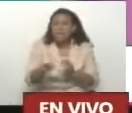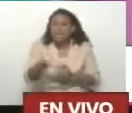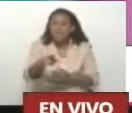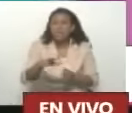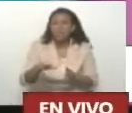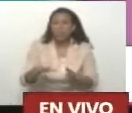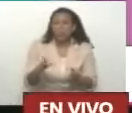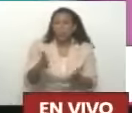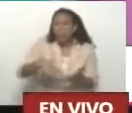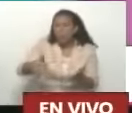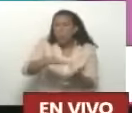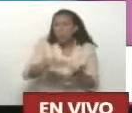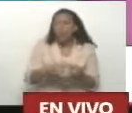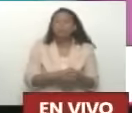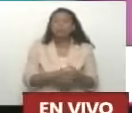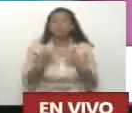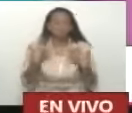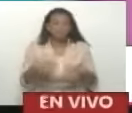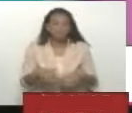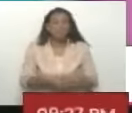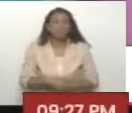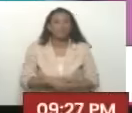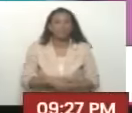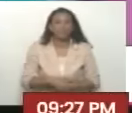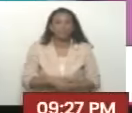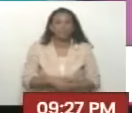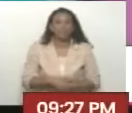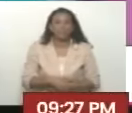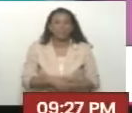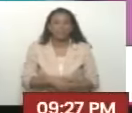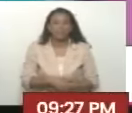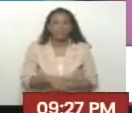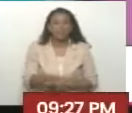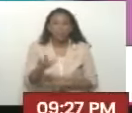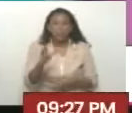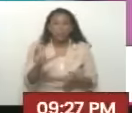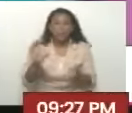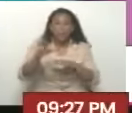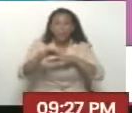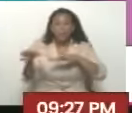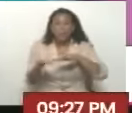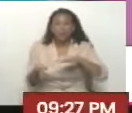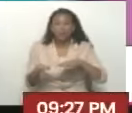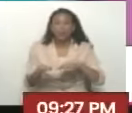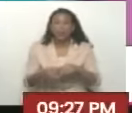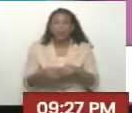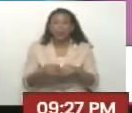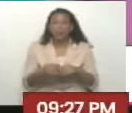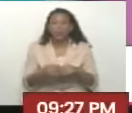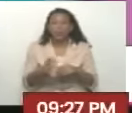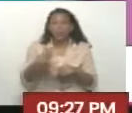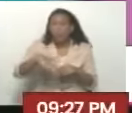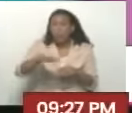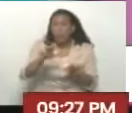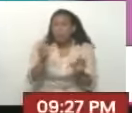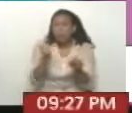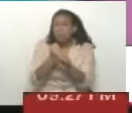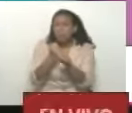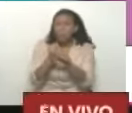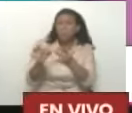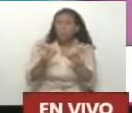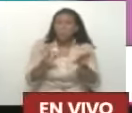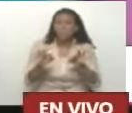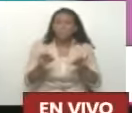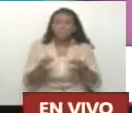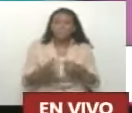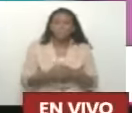de Changái, el río Pundón, del municipio Pundón. ¿Ah? Tienes que irte a